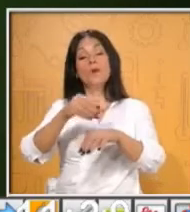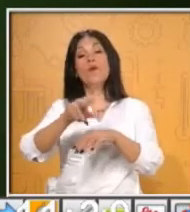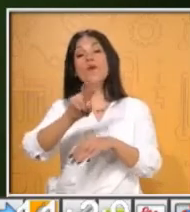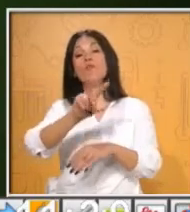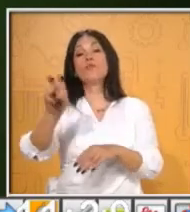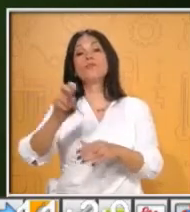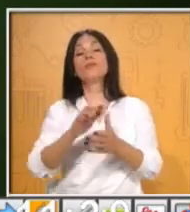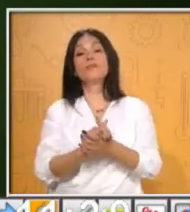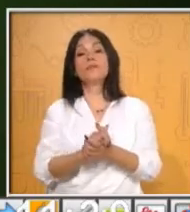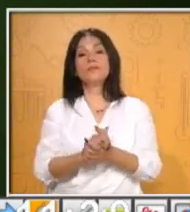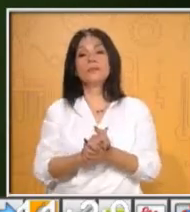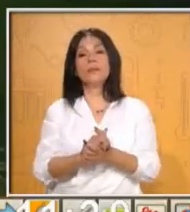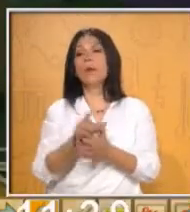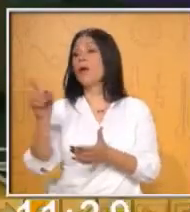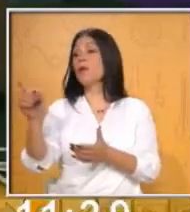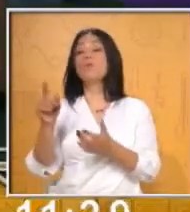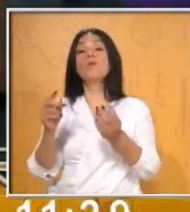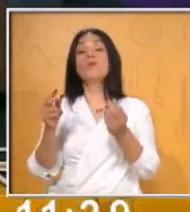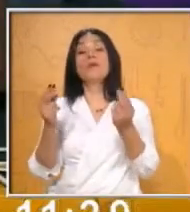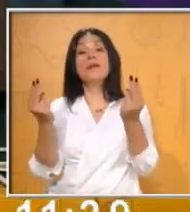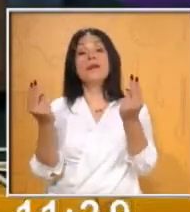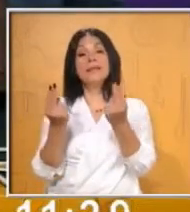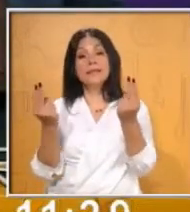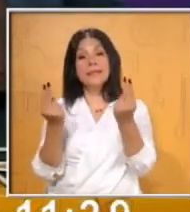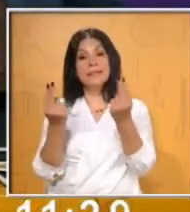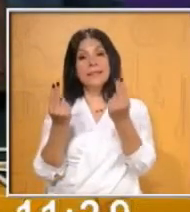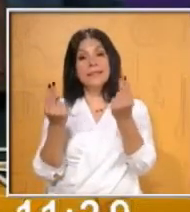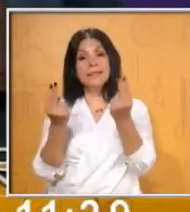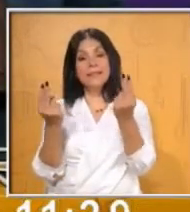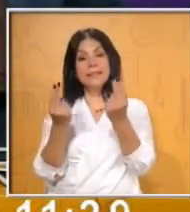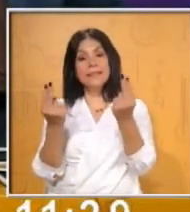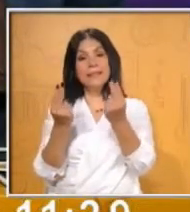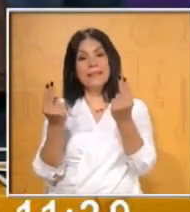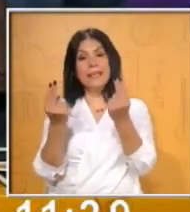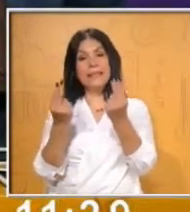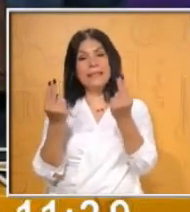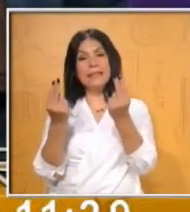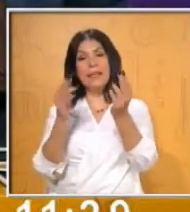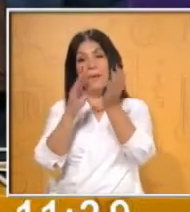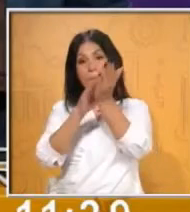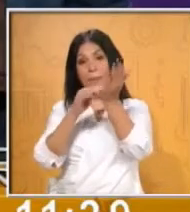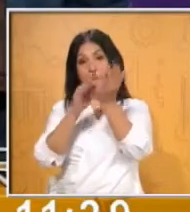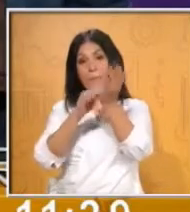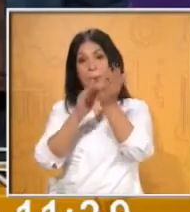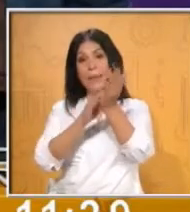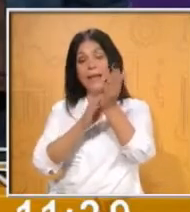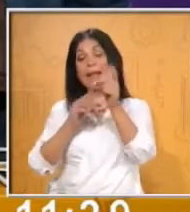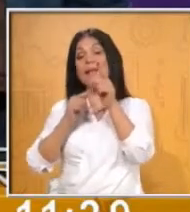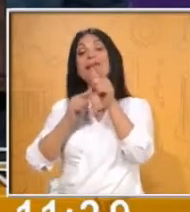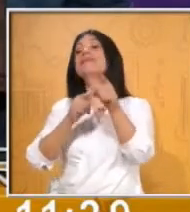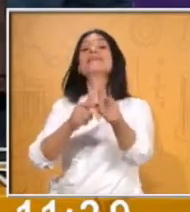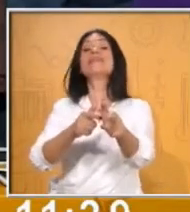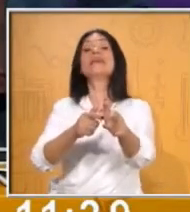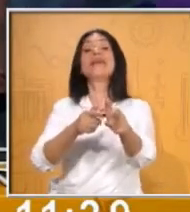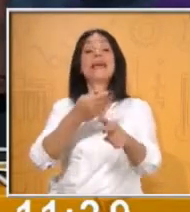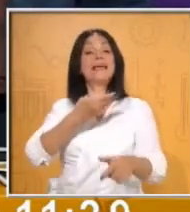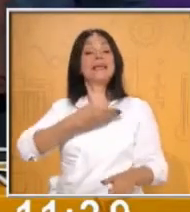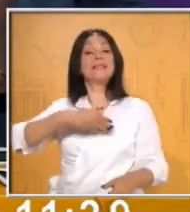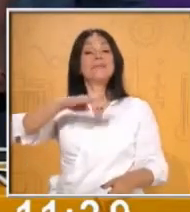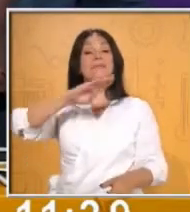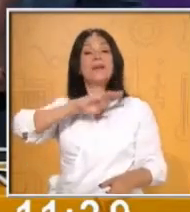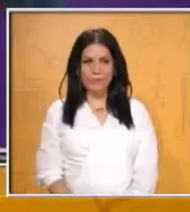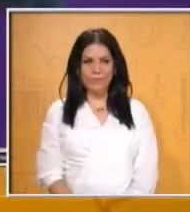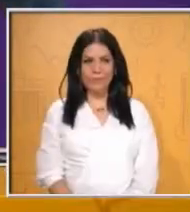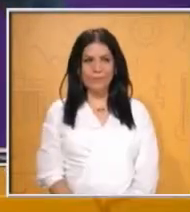necesitar ahora sí la hoja que te mencionamos al inicio de la clase, porque vamos a trabajar con la materia de español y vamos a jugar al